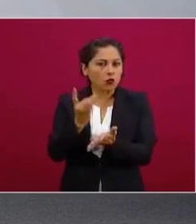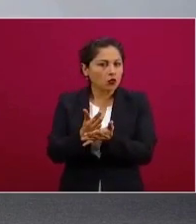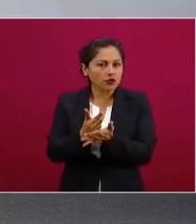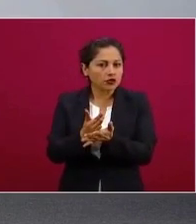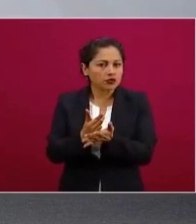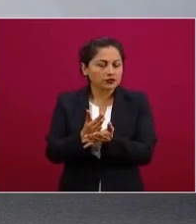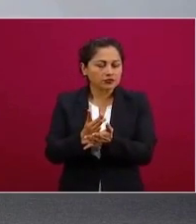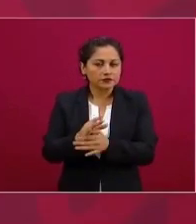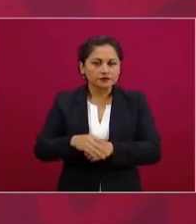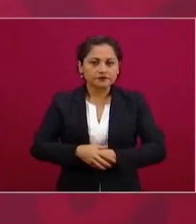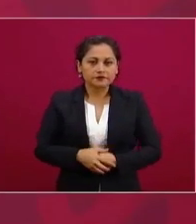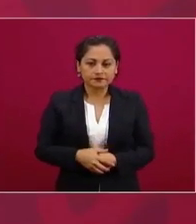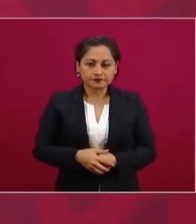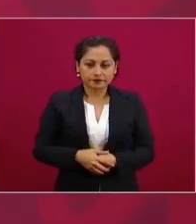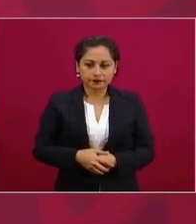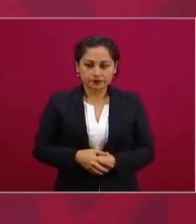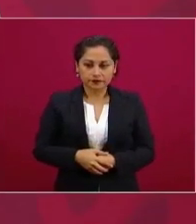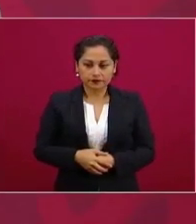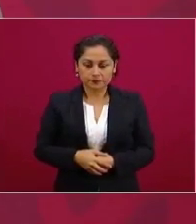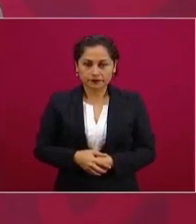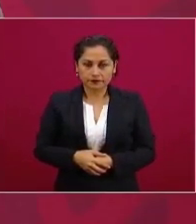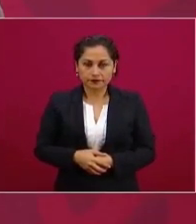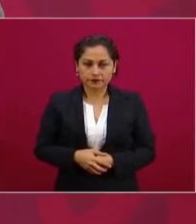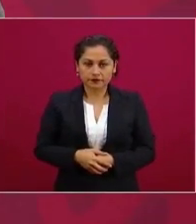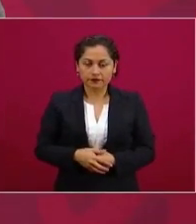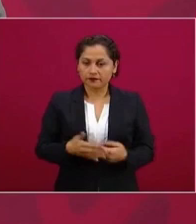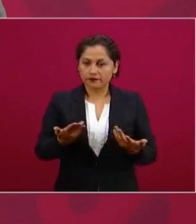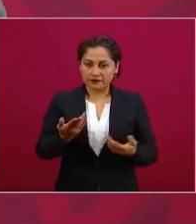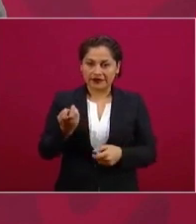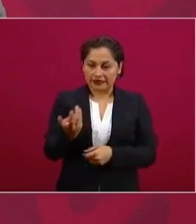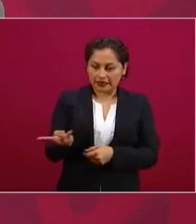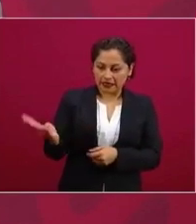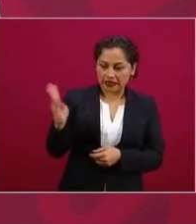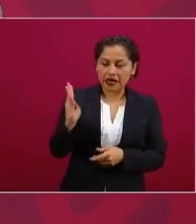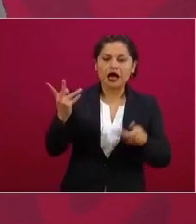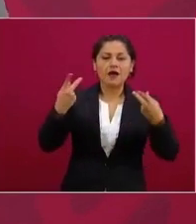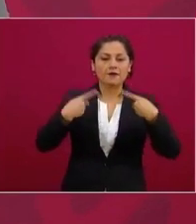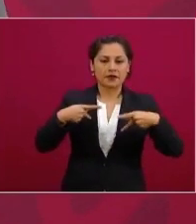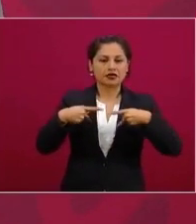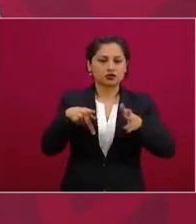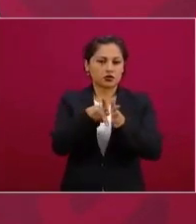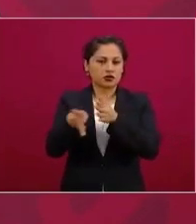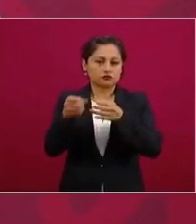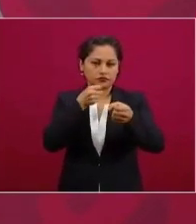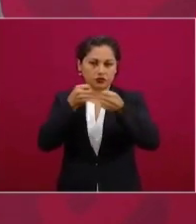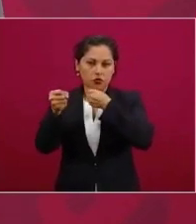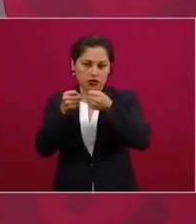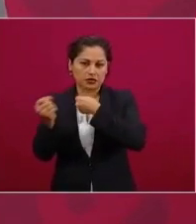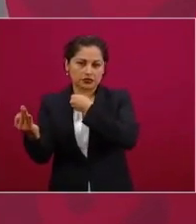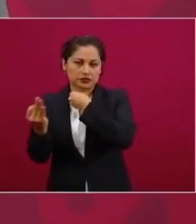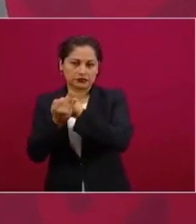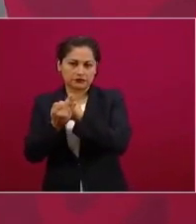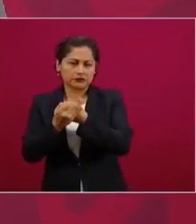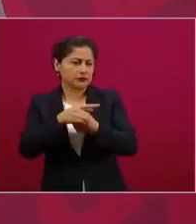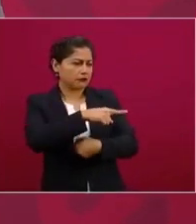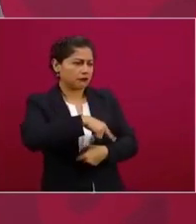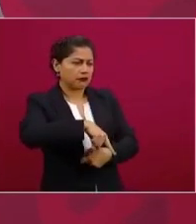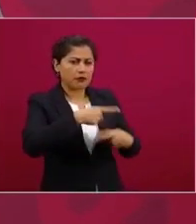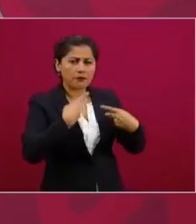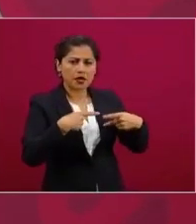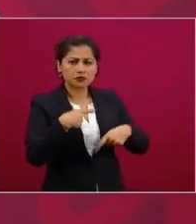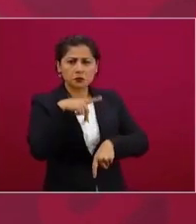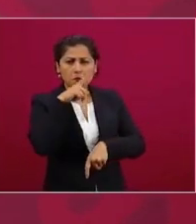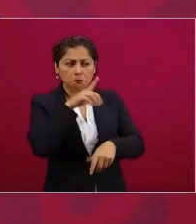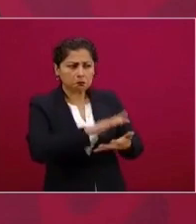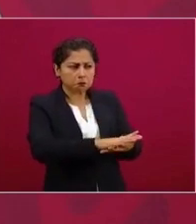transparente, un diálogo circular, como dice él, haya devenido en algo de tan escaso nivel como lo que estamos viendo